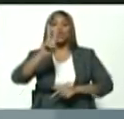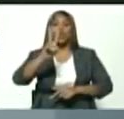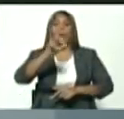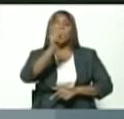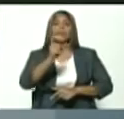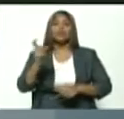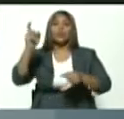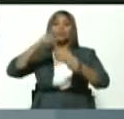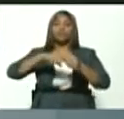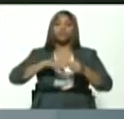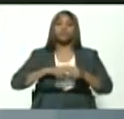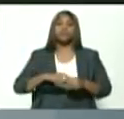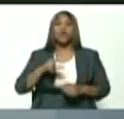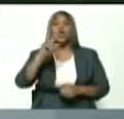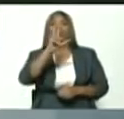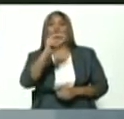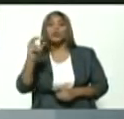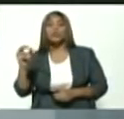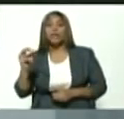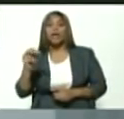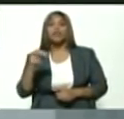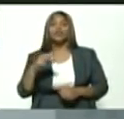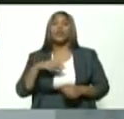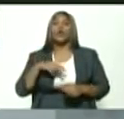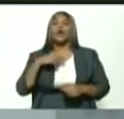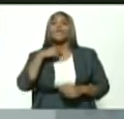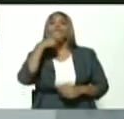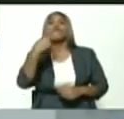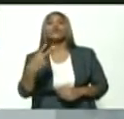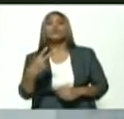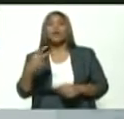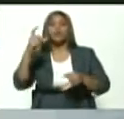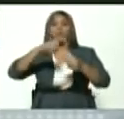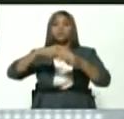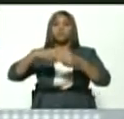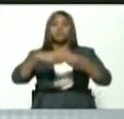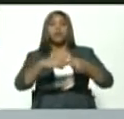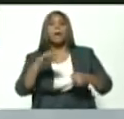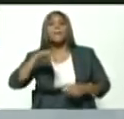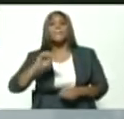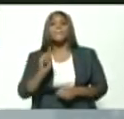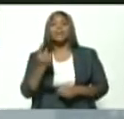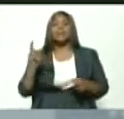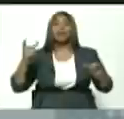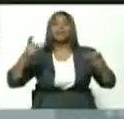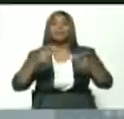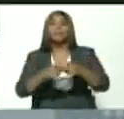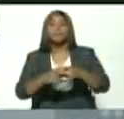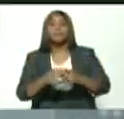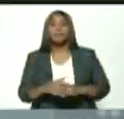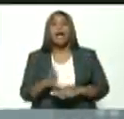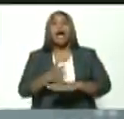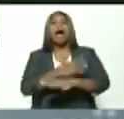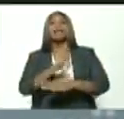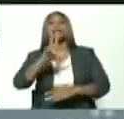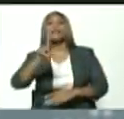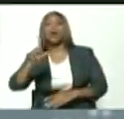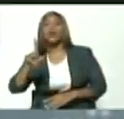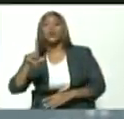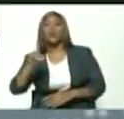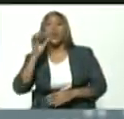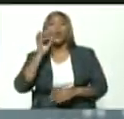252 voceros estadales. de este primer consejo. Ya son 31 consejos, presidente, que están